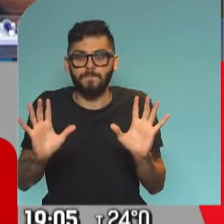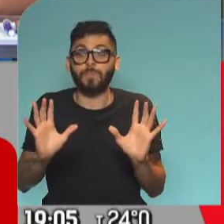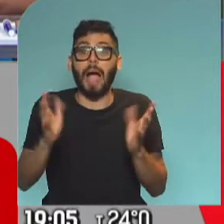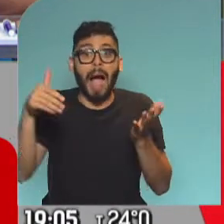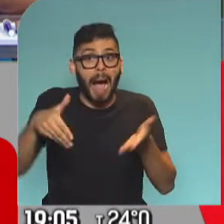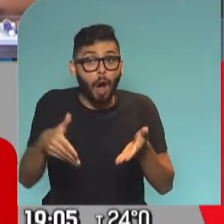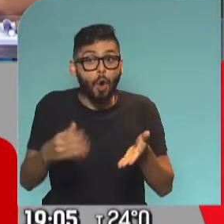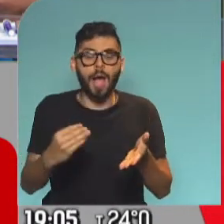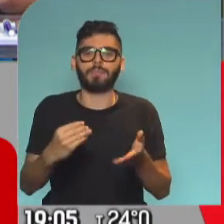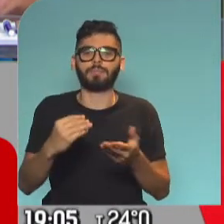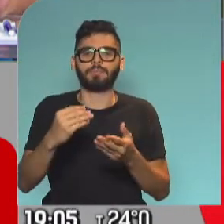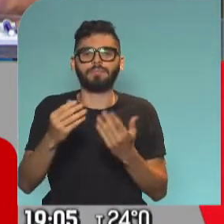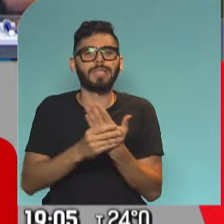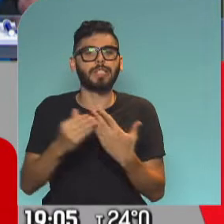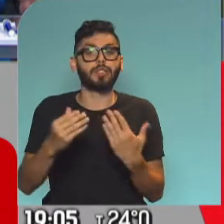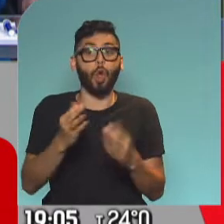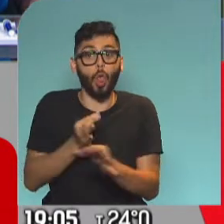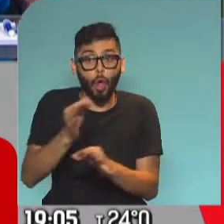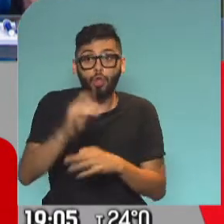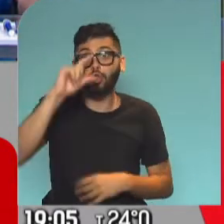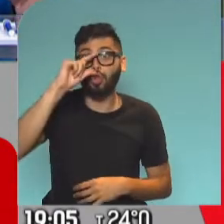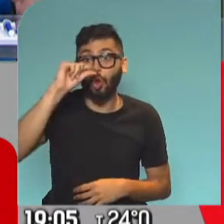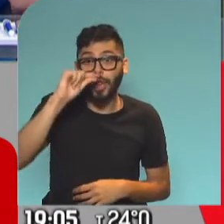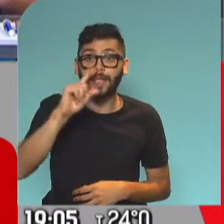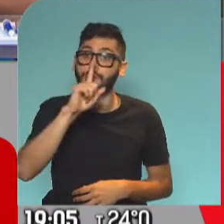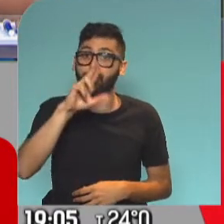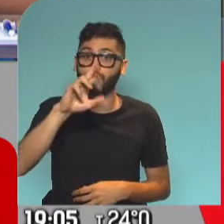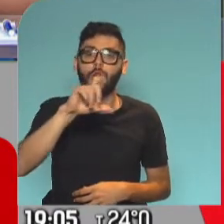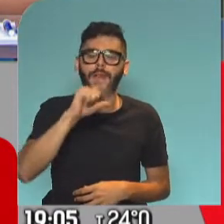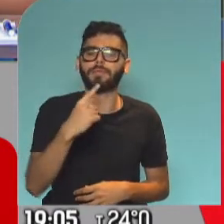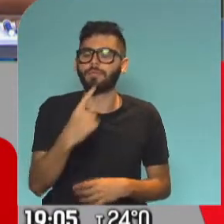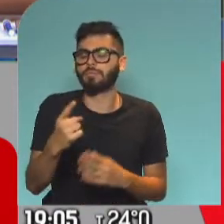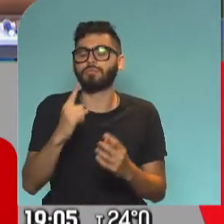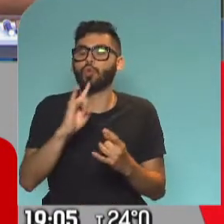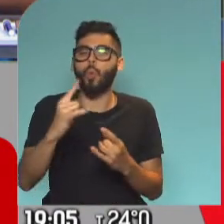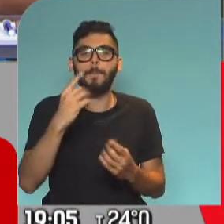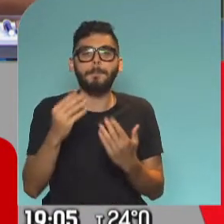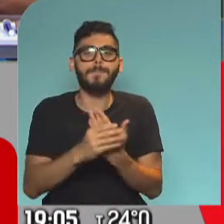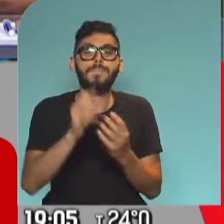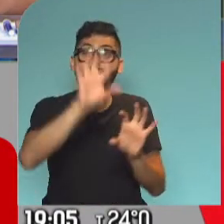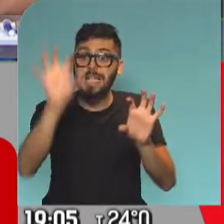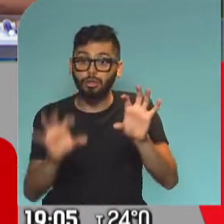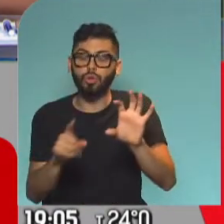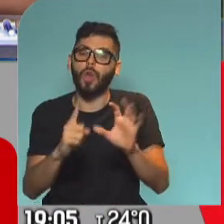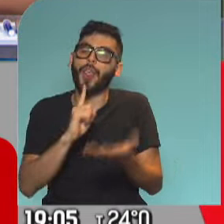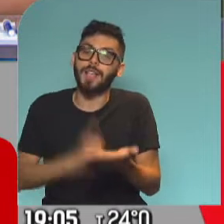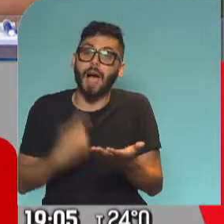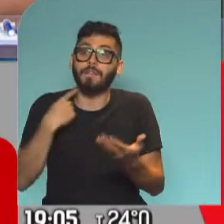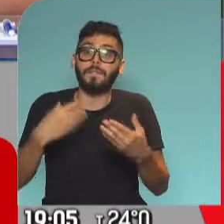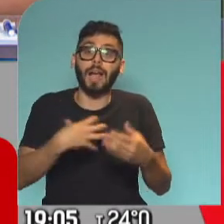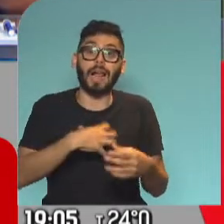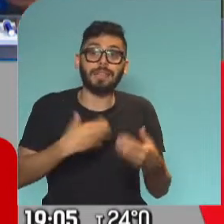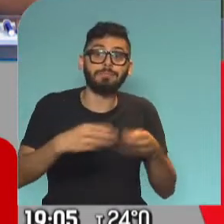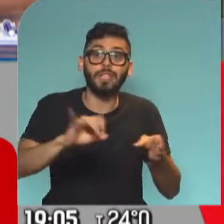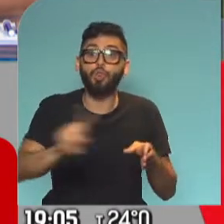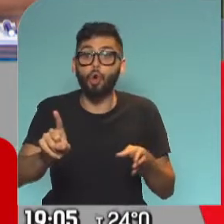Trota desde Nación es que los gobernadores van a tener la facultad de decidir si las clases van a ser presenciales o no, de acuerdo a la realidad de